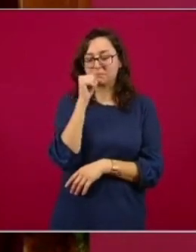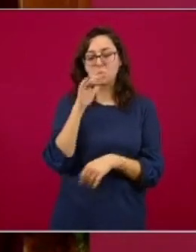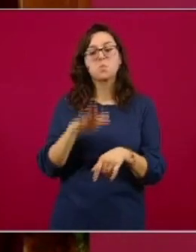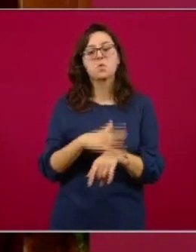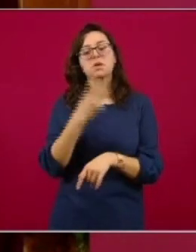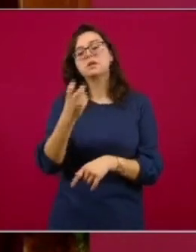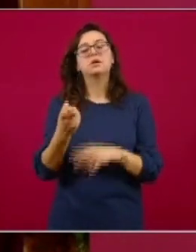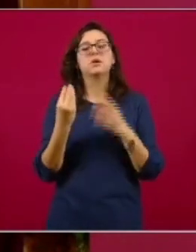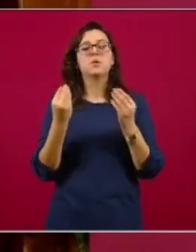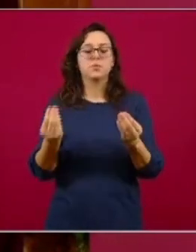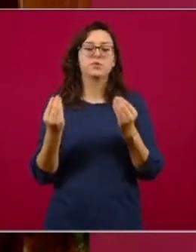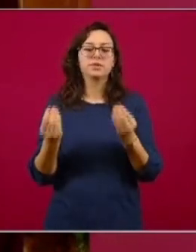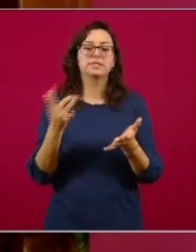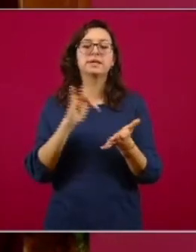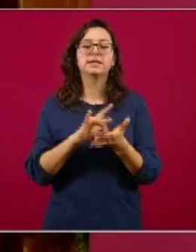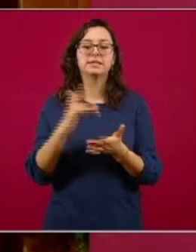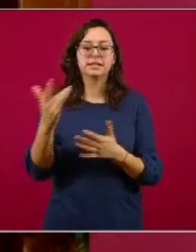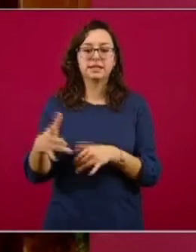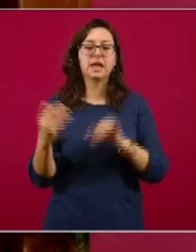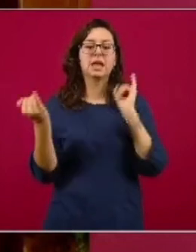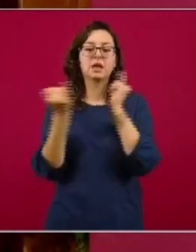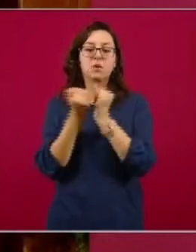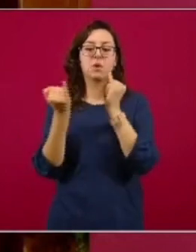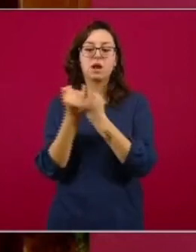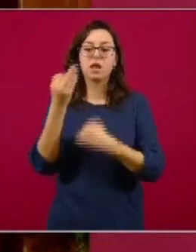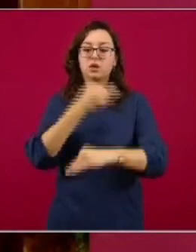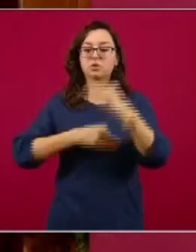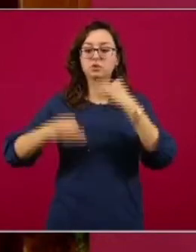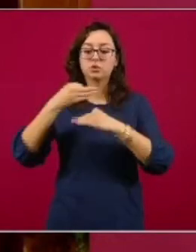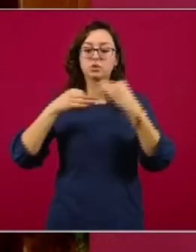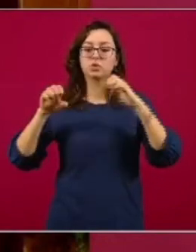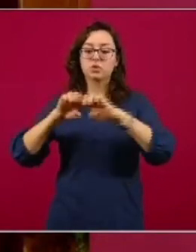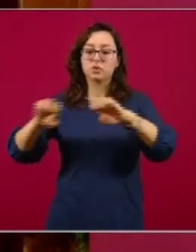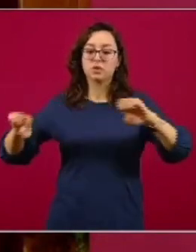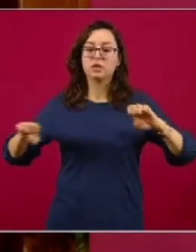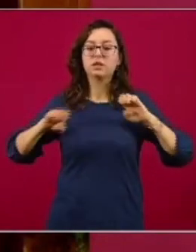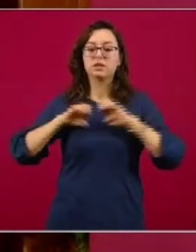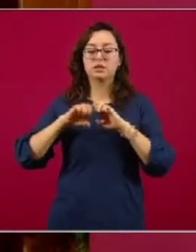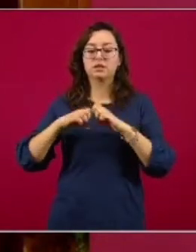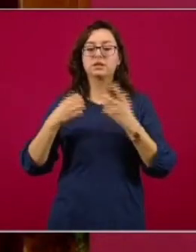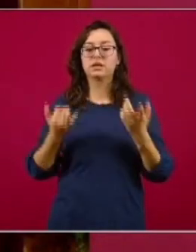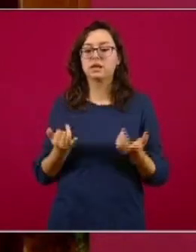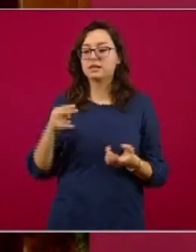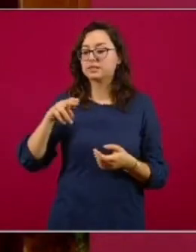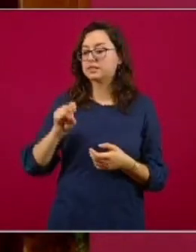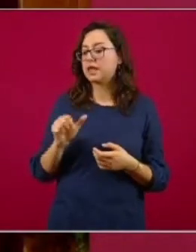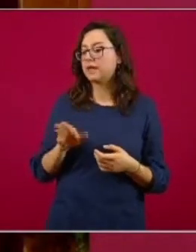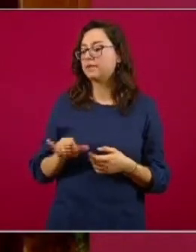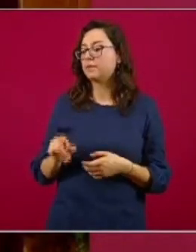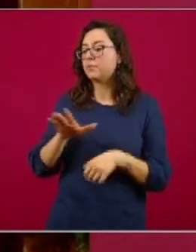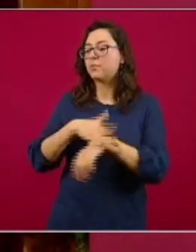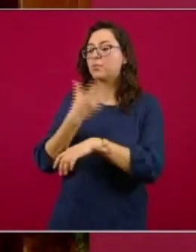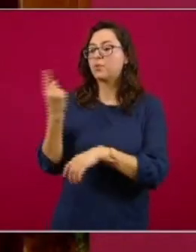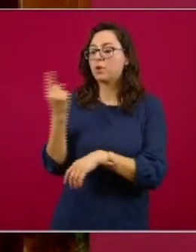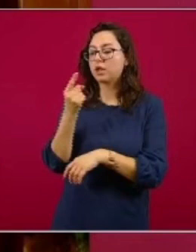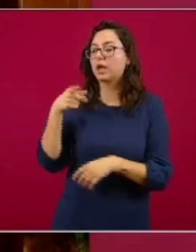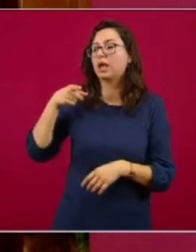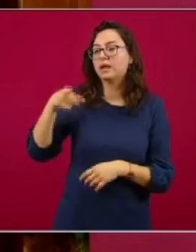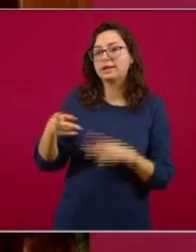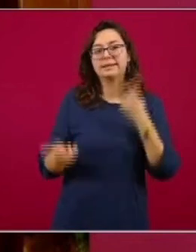población. Y desde luego también a todo el equipo del Instituto Nacional de Salud Pública, encuestadores, investigadores,